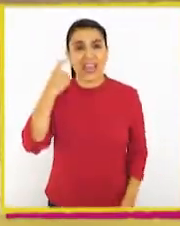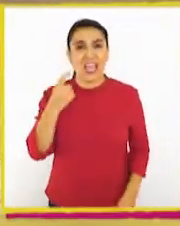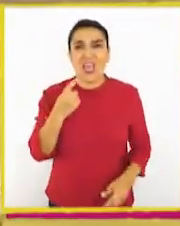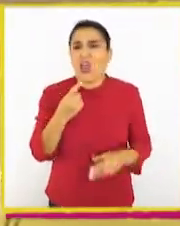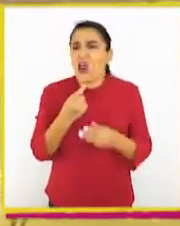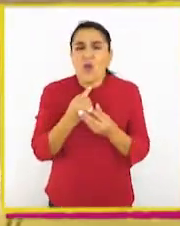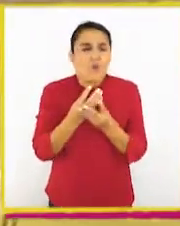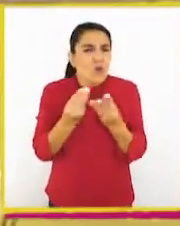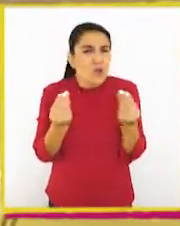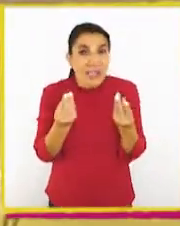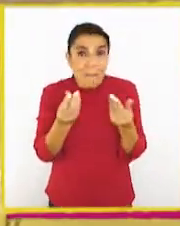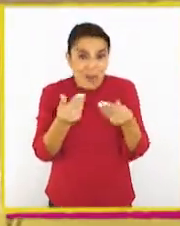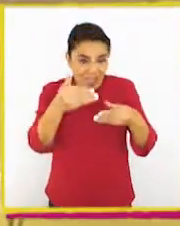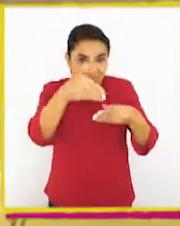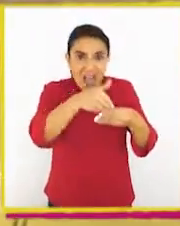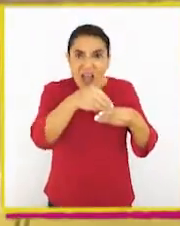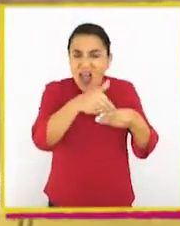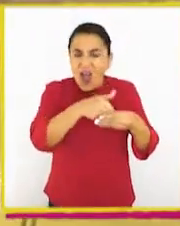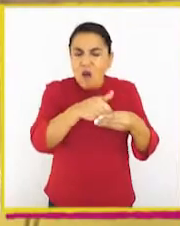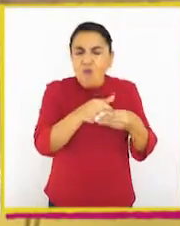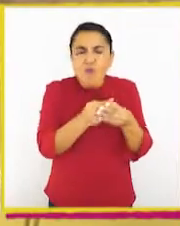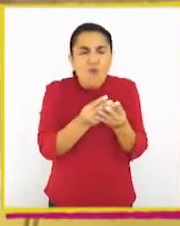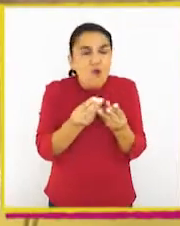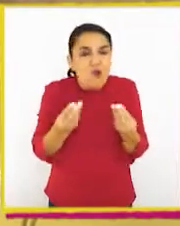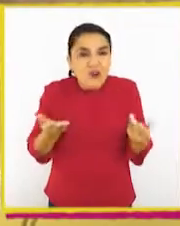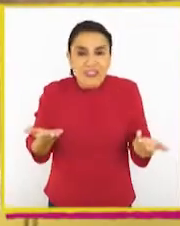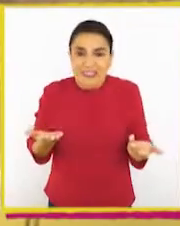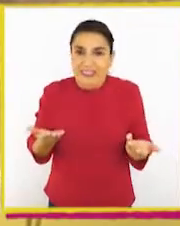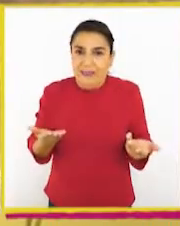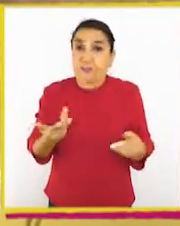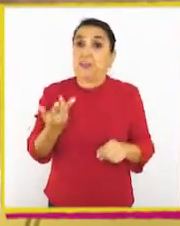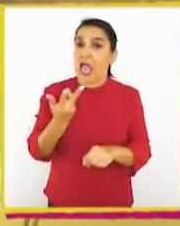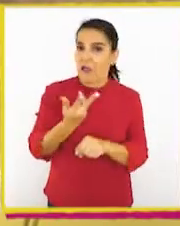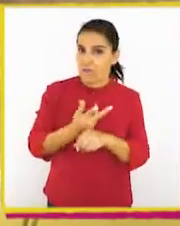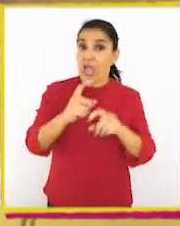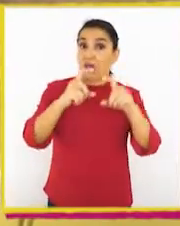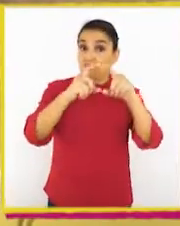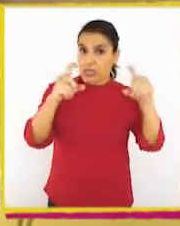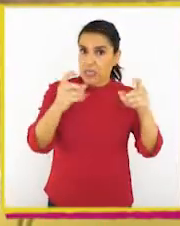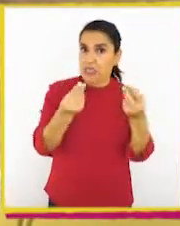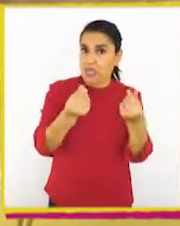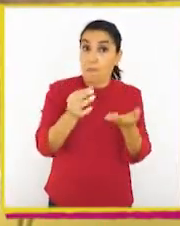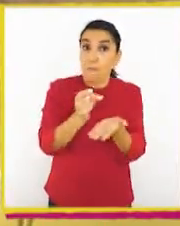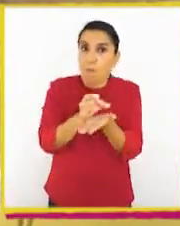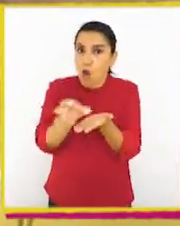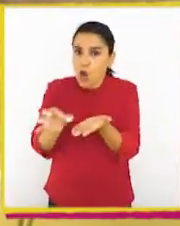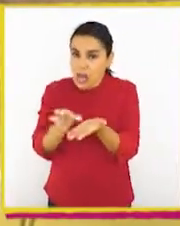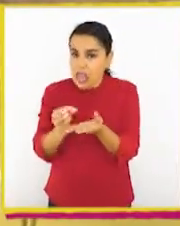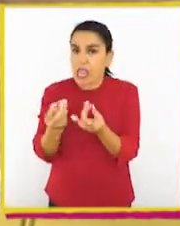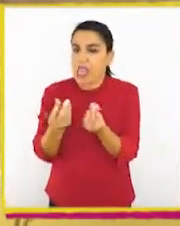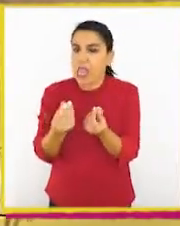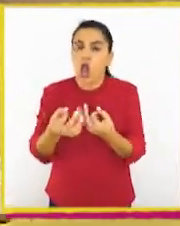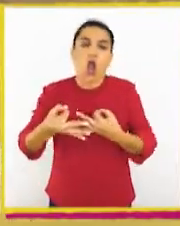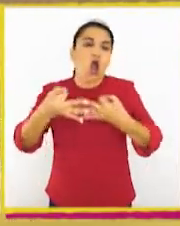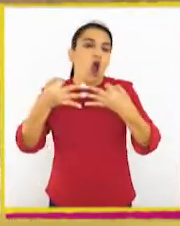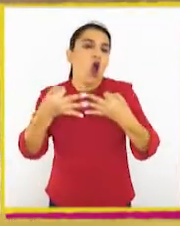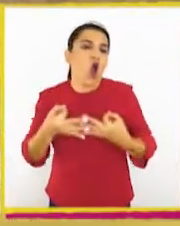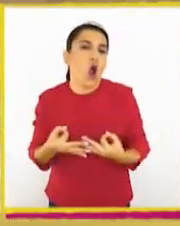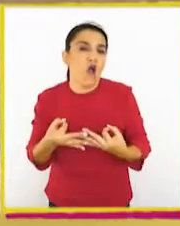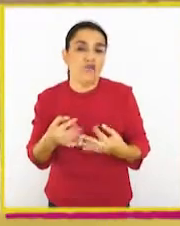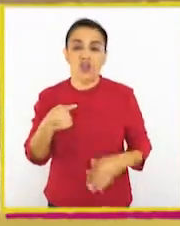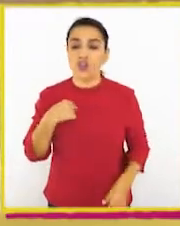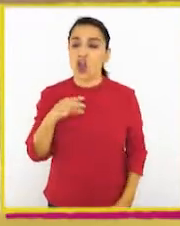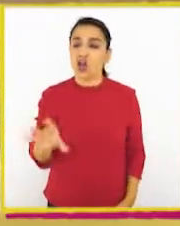creerían toda la plata que tenía. ¡Era muchísima! Habían muchos billetes y monedas. Y obvio,